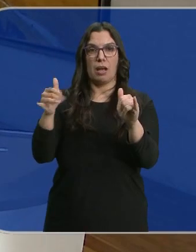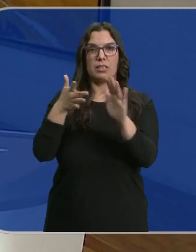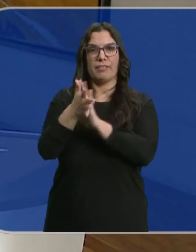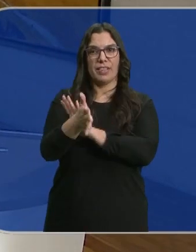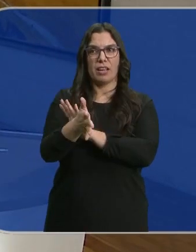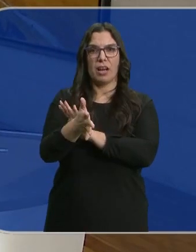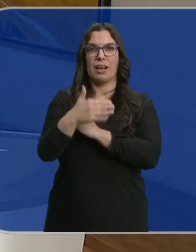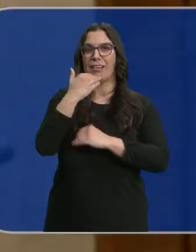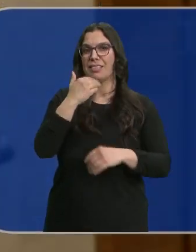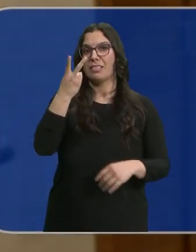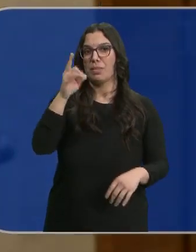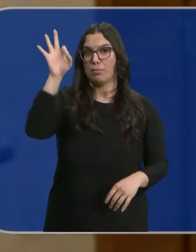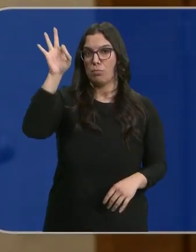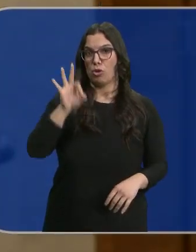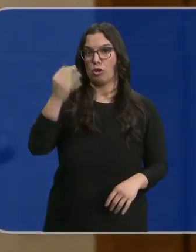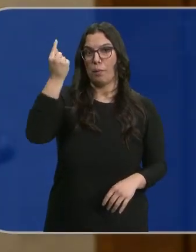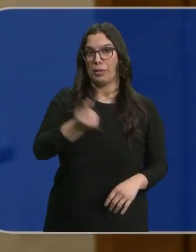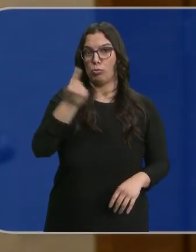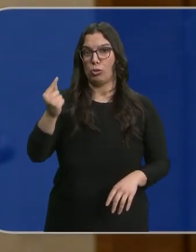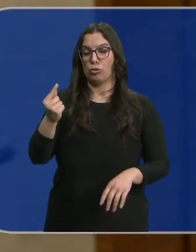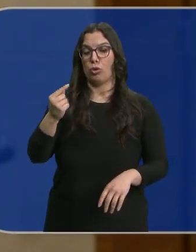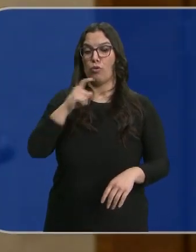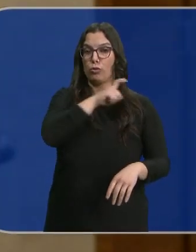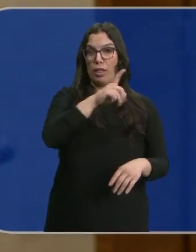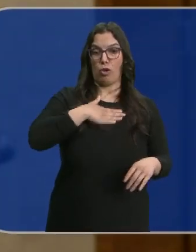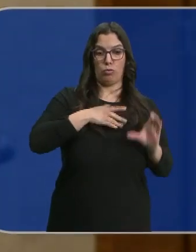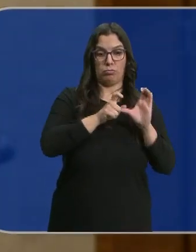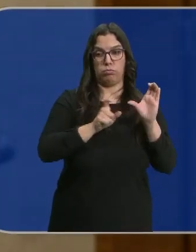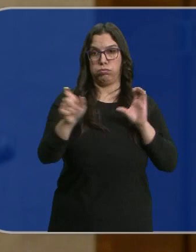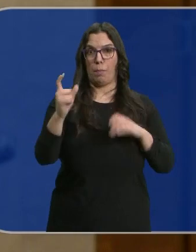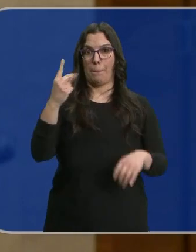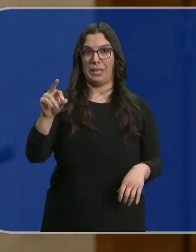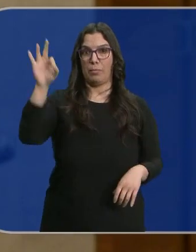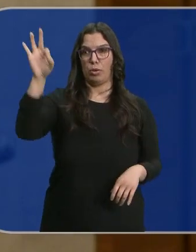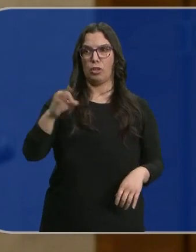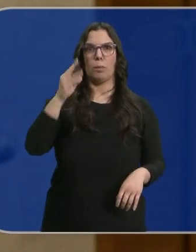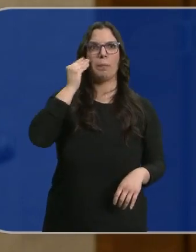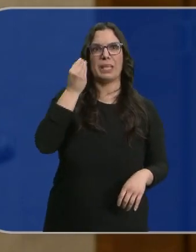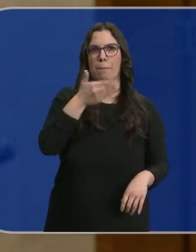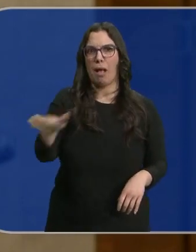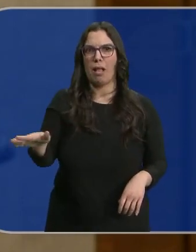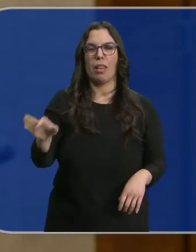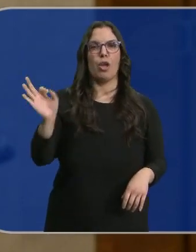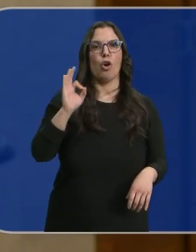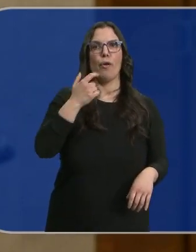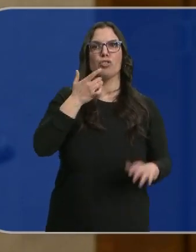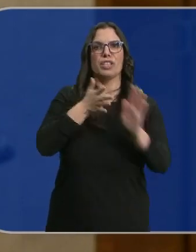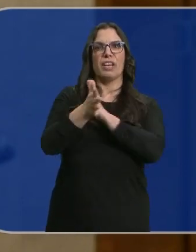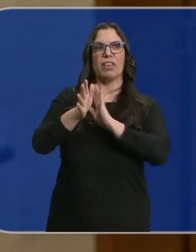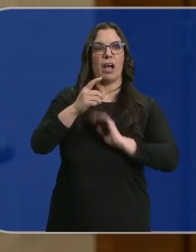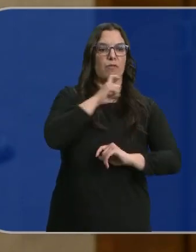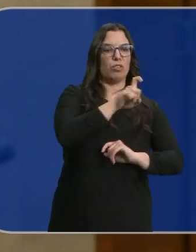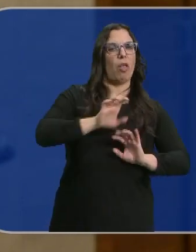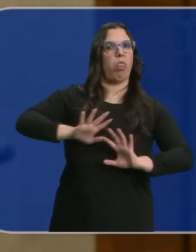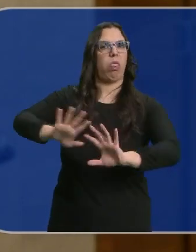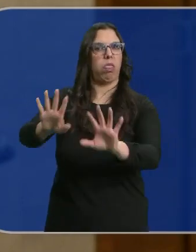suponen casi un 20% del presupuesto de la Fundación, nadie puede verlo mal ni nadie puede ver un abandono de parte